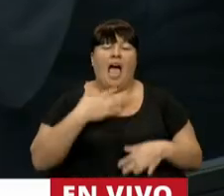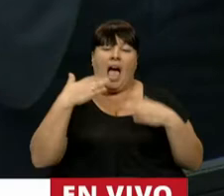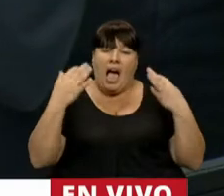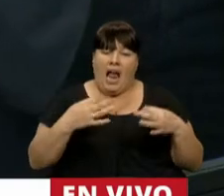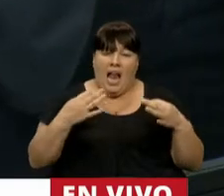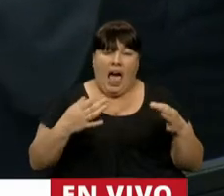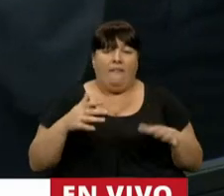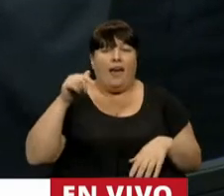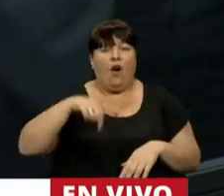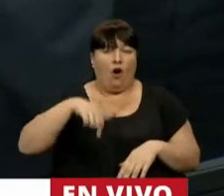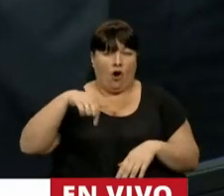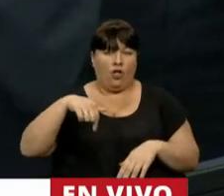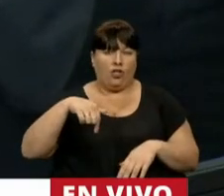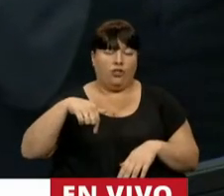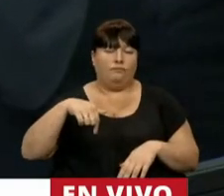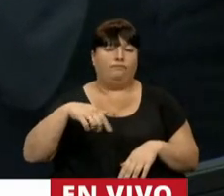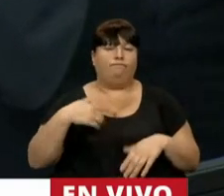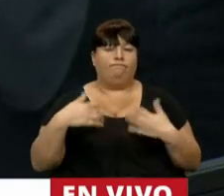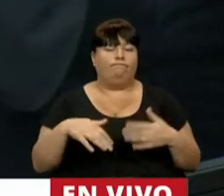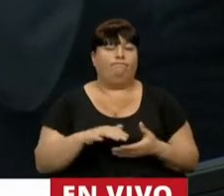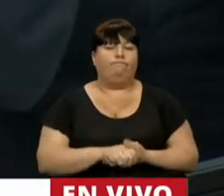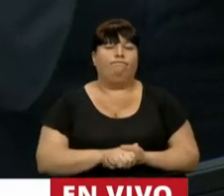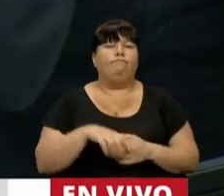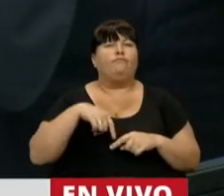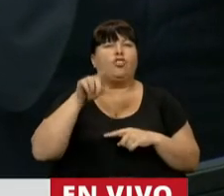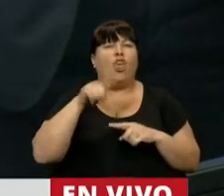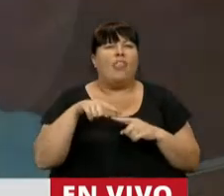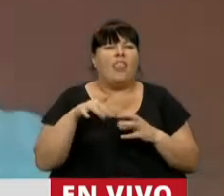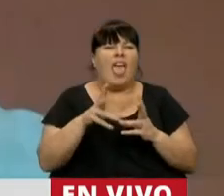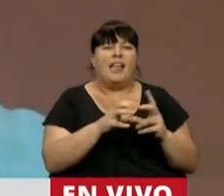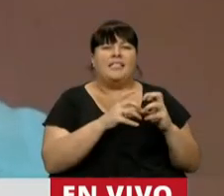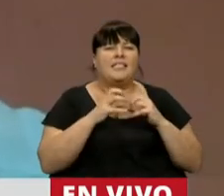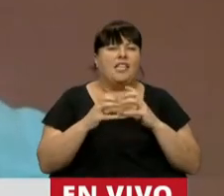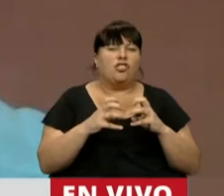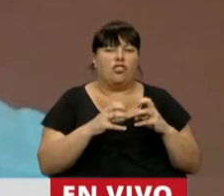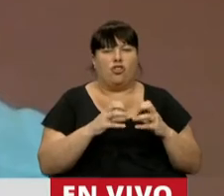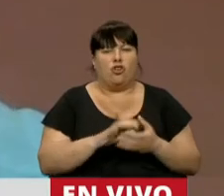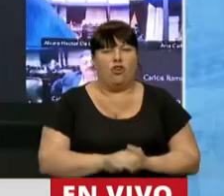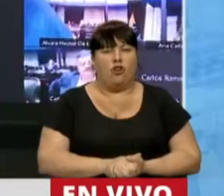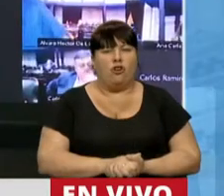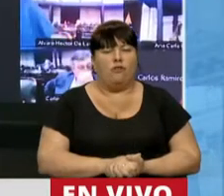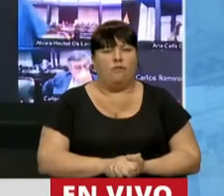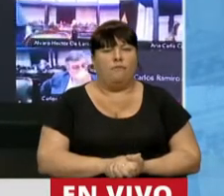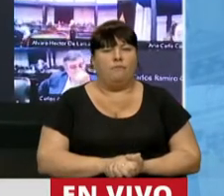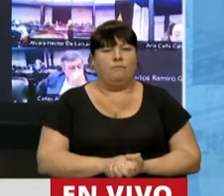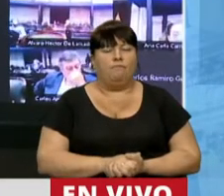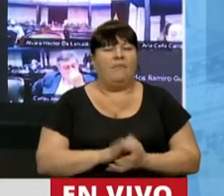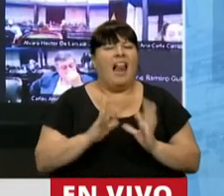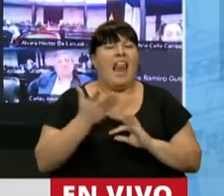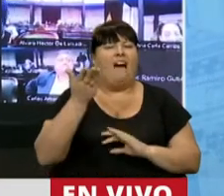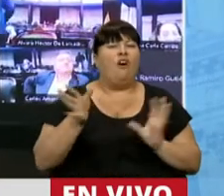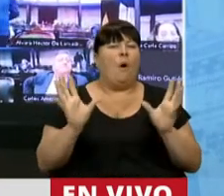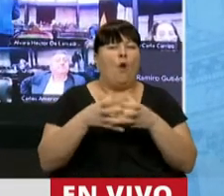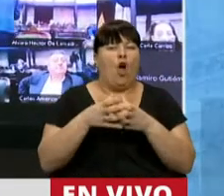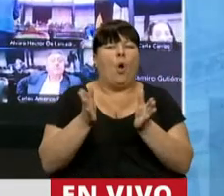que hoy hemos vivido una sesión en la que la actitud del